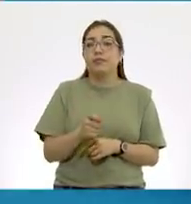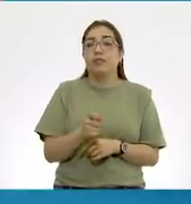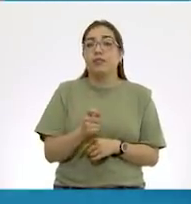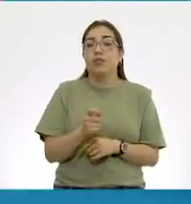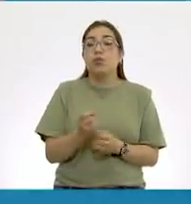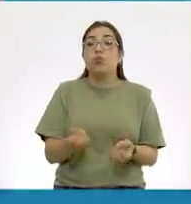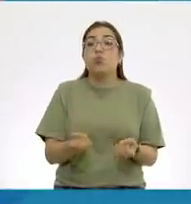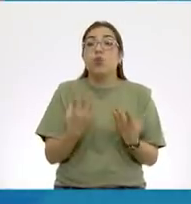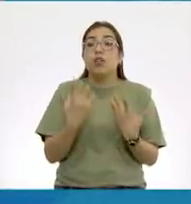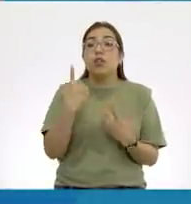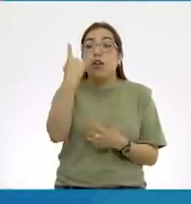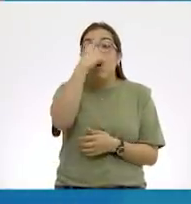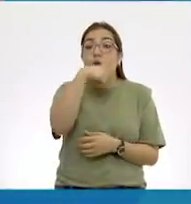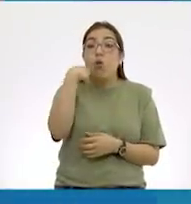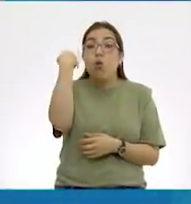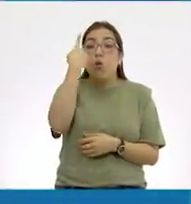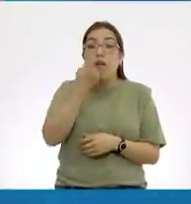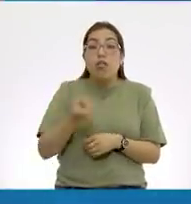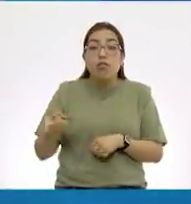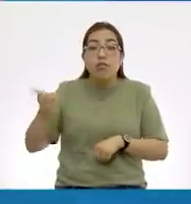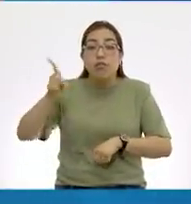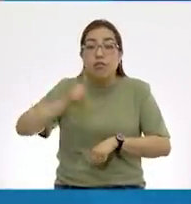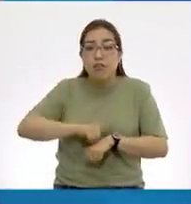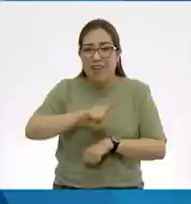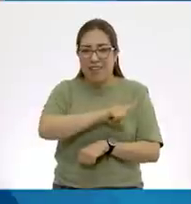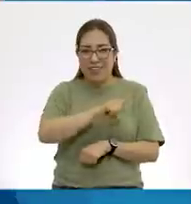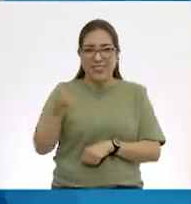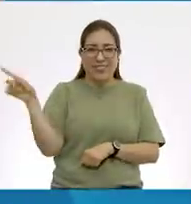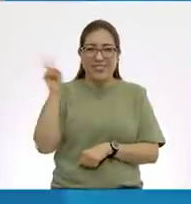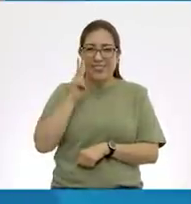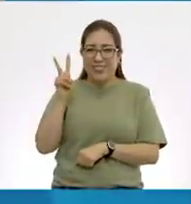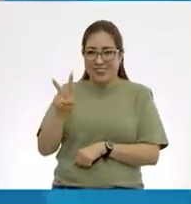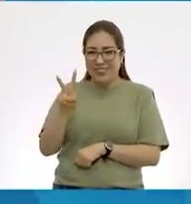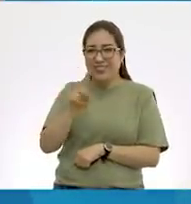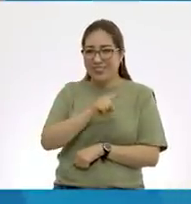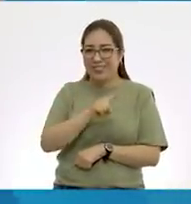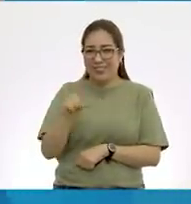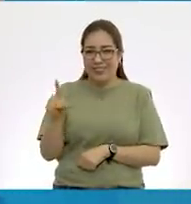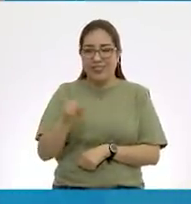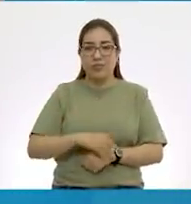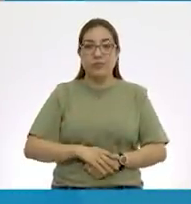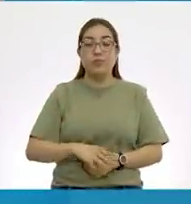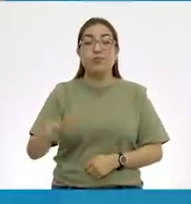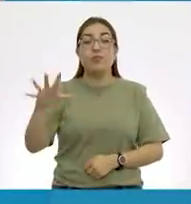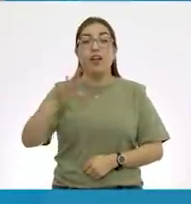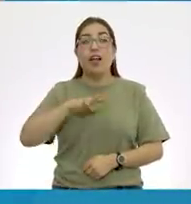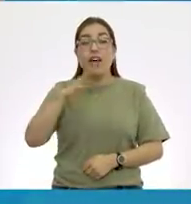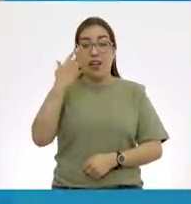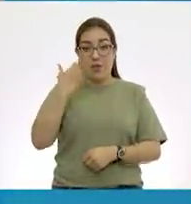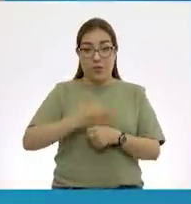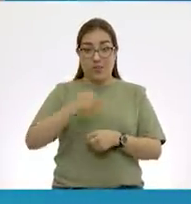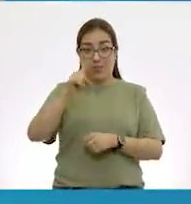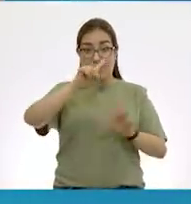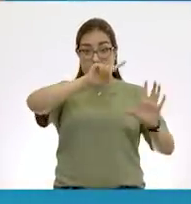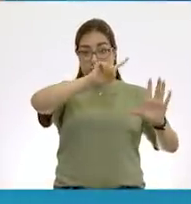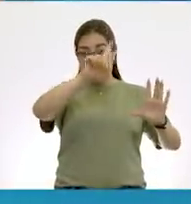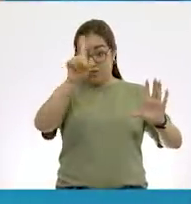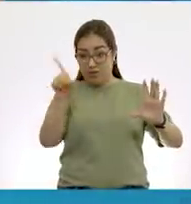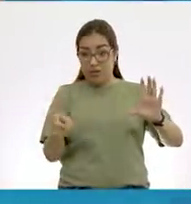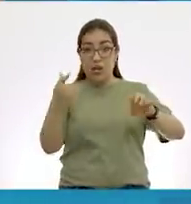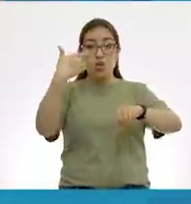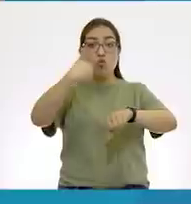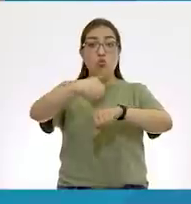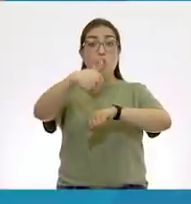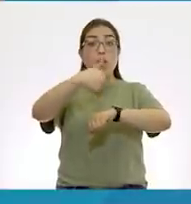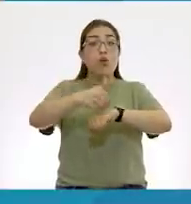horas del día. Si ustedes observan, alumnos en casa, están 12 números, 12 horas.